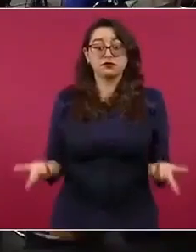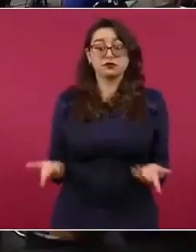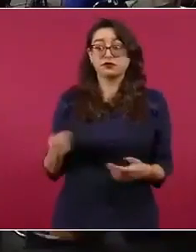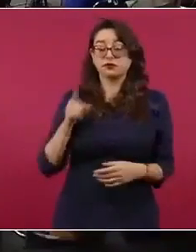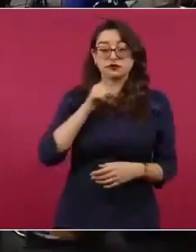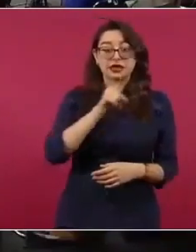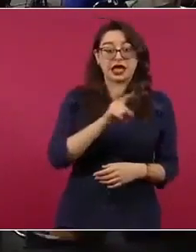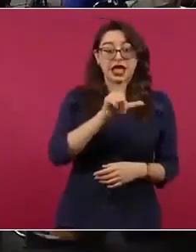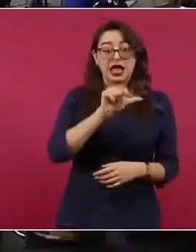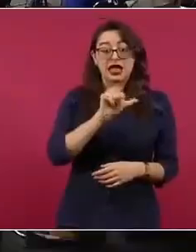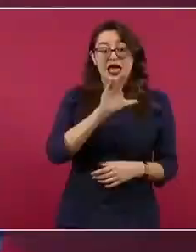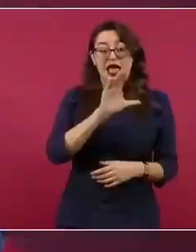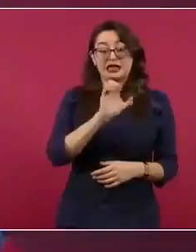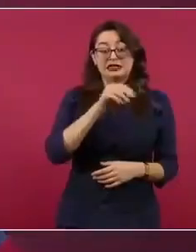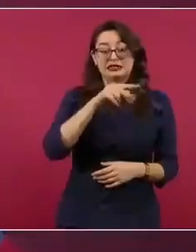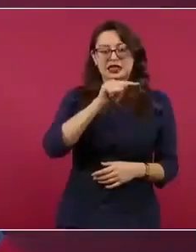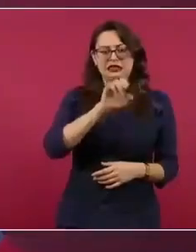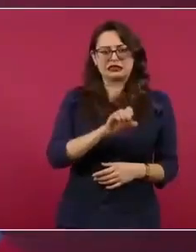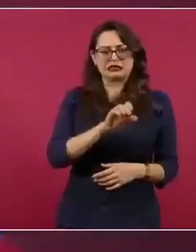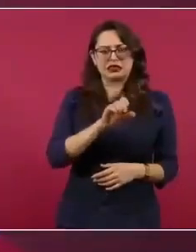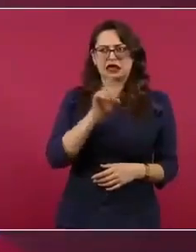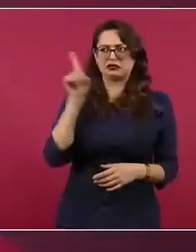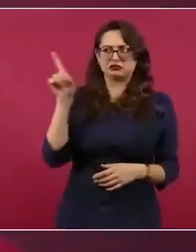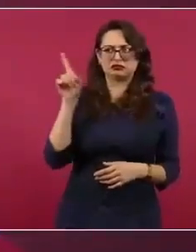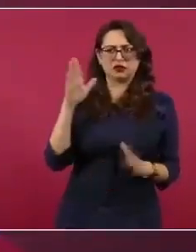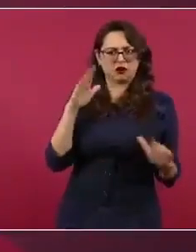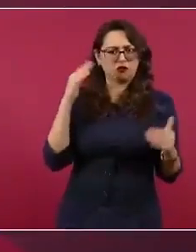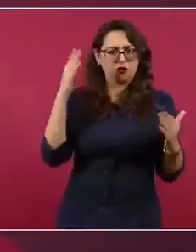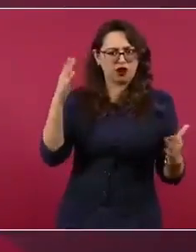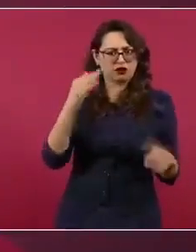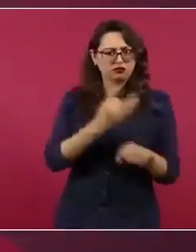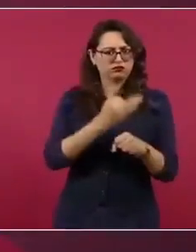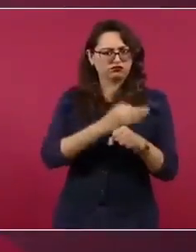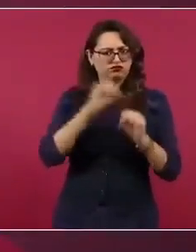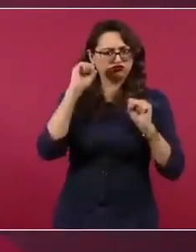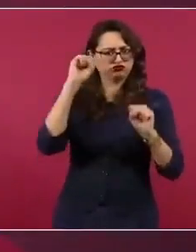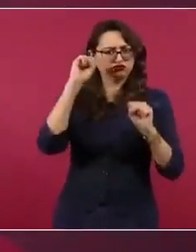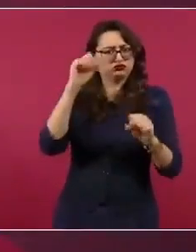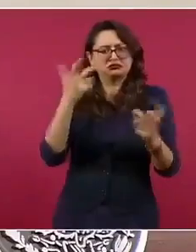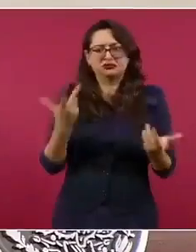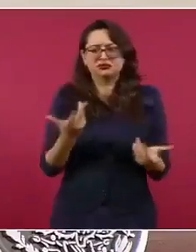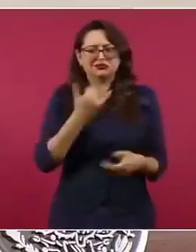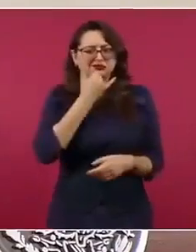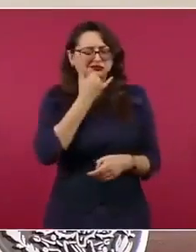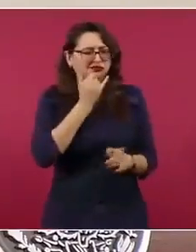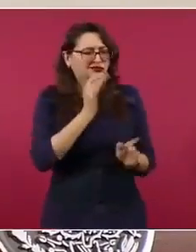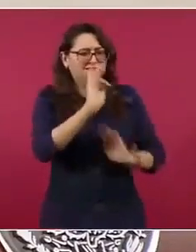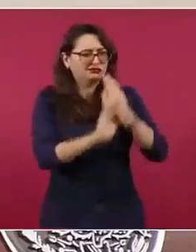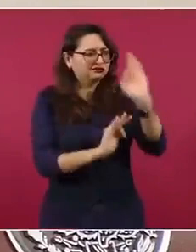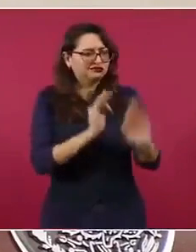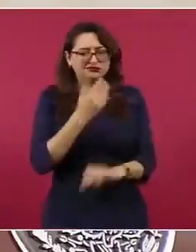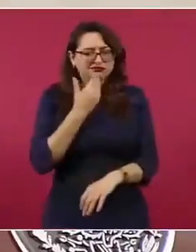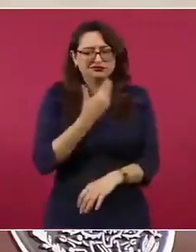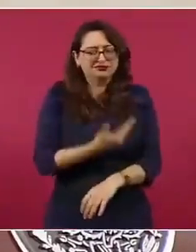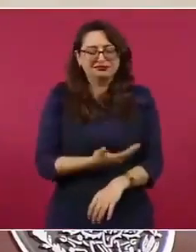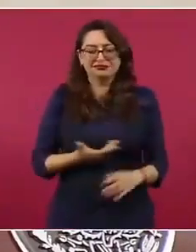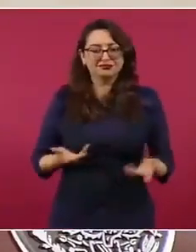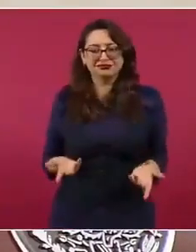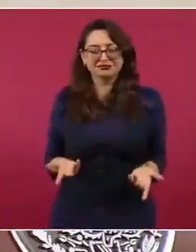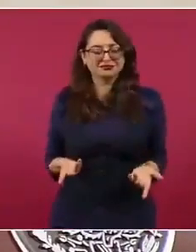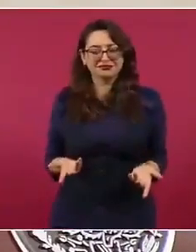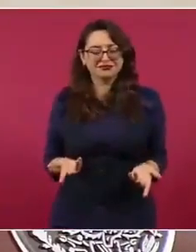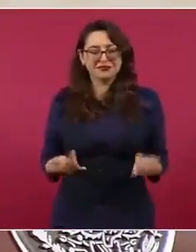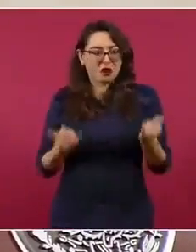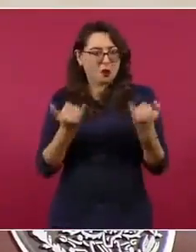son también muy bien tratados. ¿Cómo nos vamos a olvidar? Que cuando estaban imponiendo la